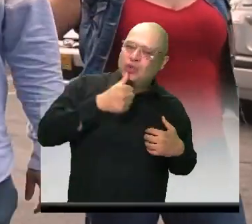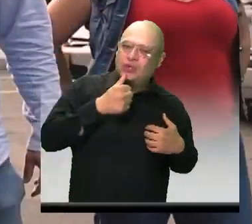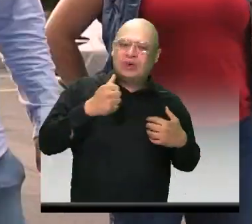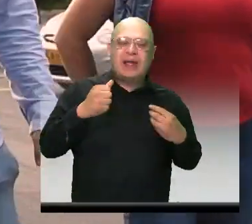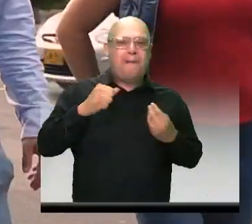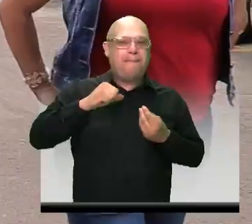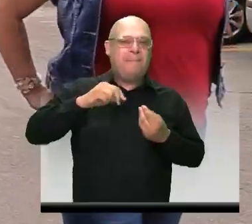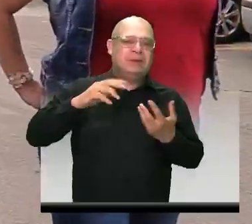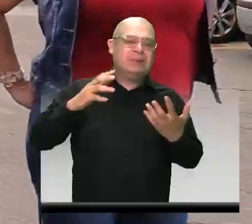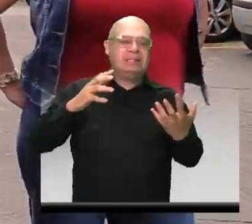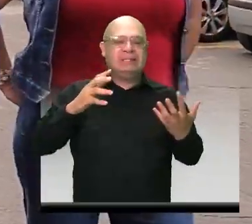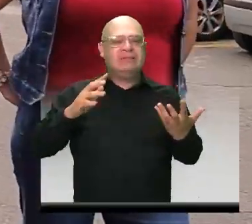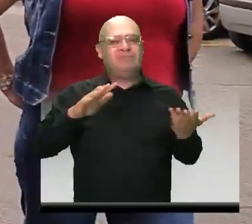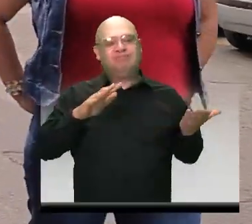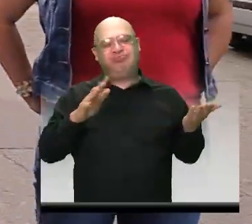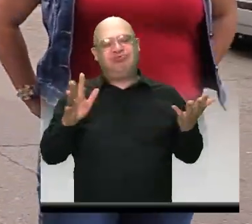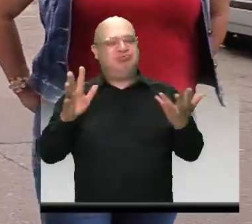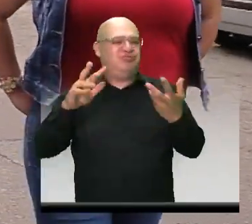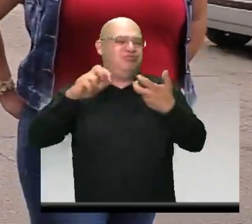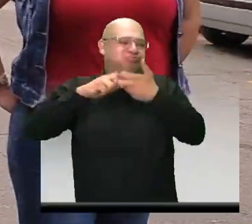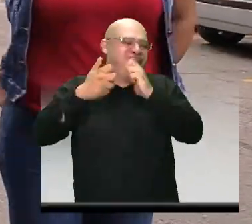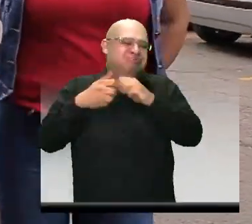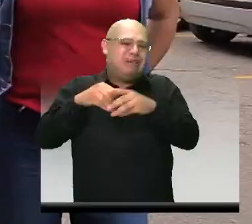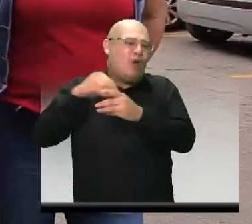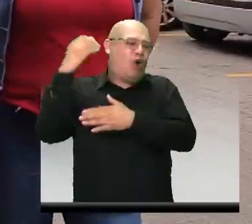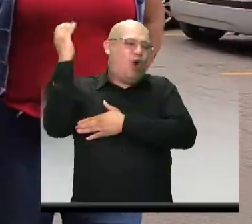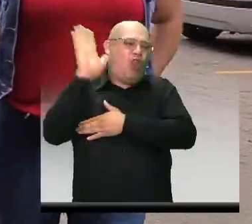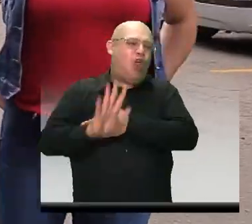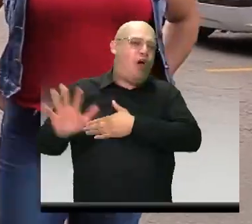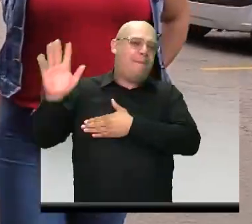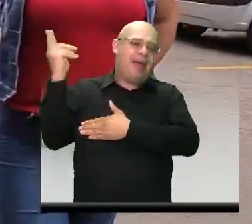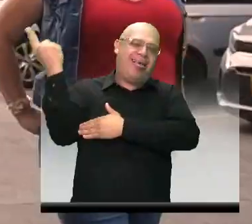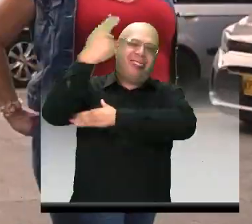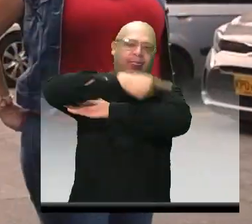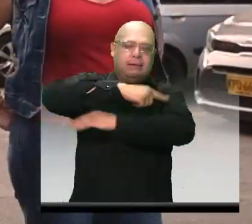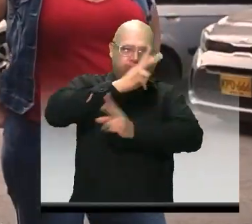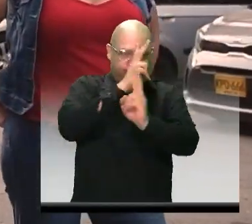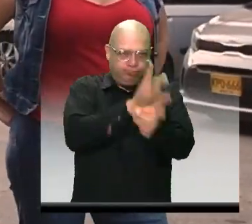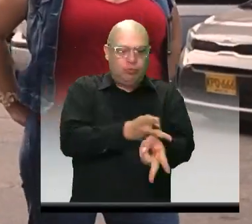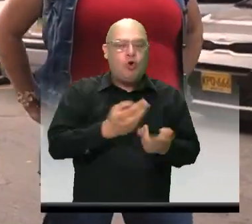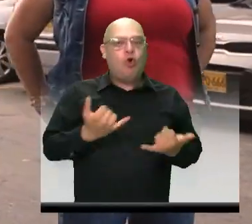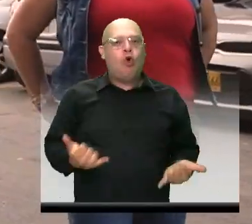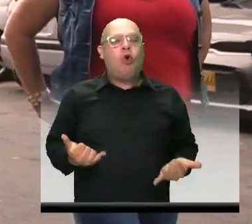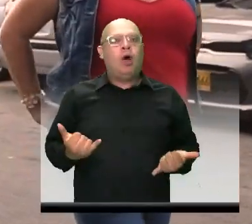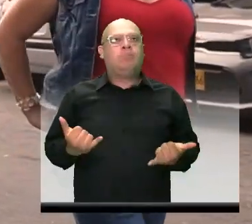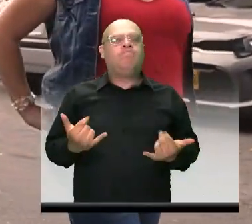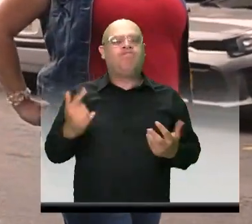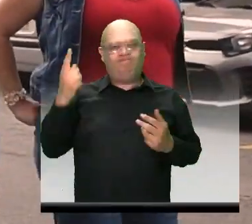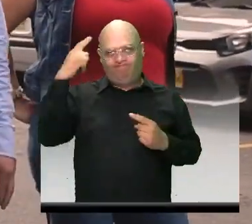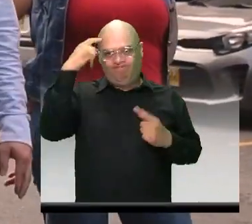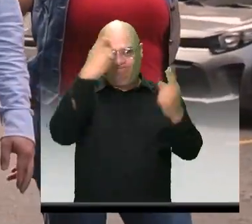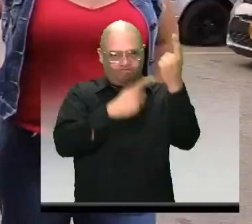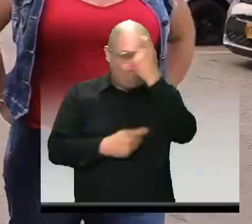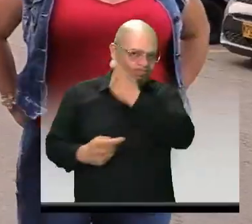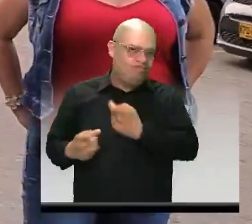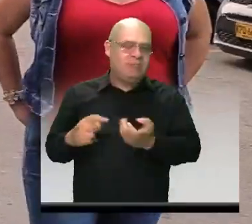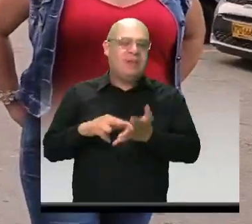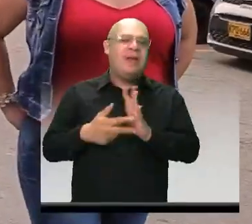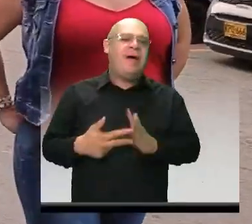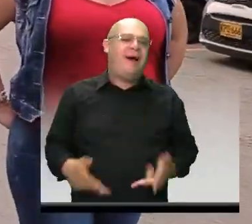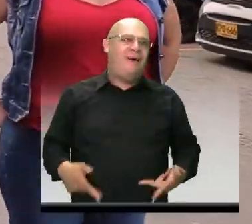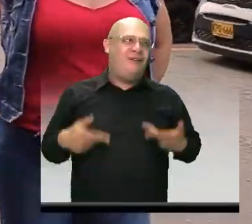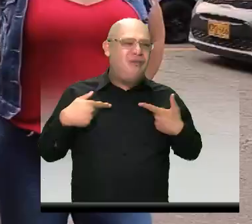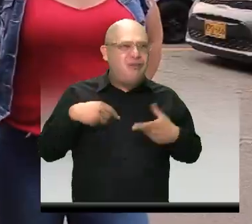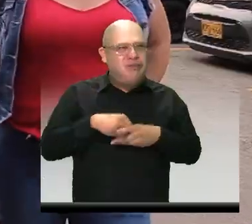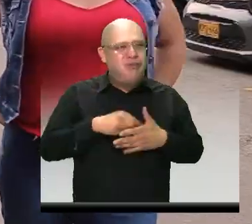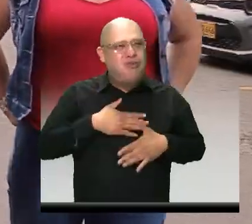sangre ha tenido este país? Un momento para reconciliarnos, para reflexionar todo lo que ha sido nuestra vida, lo que ha sido